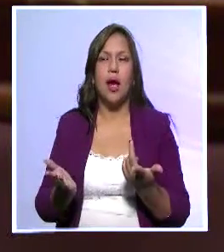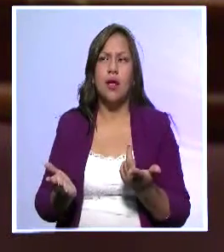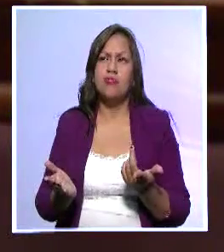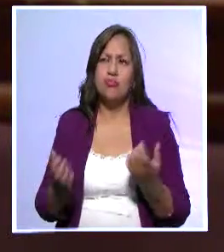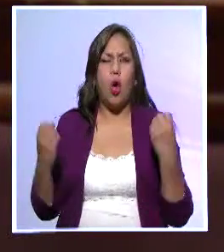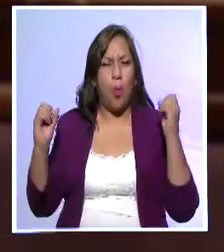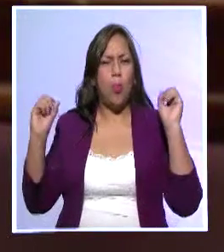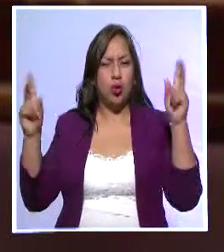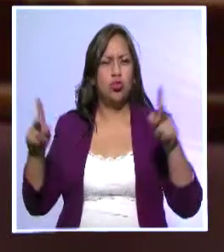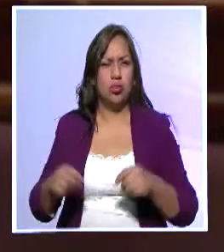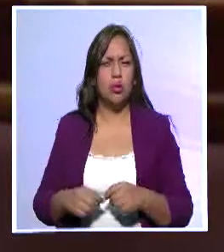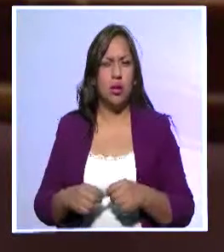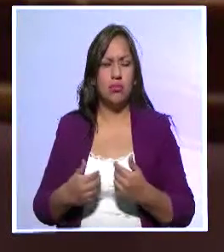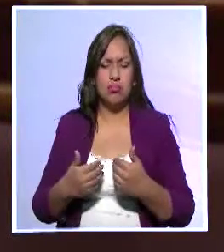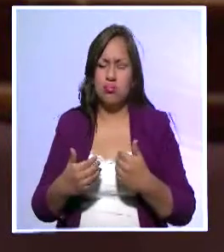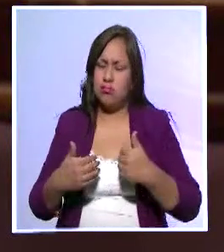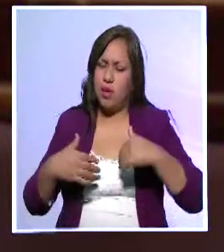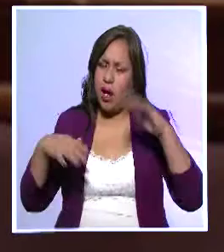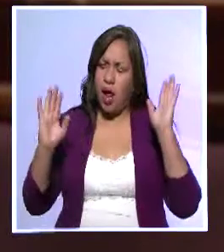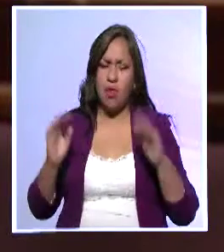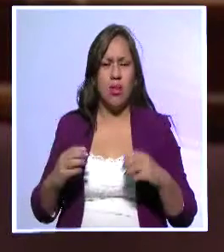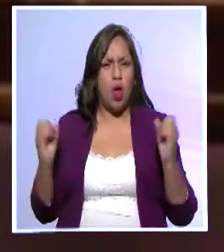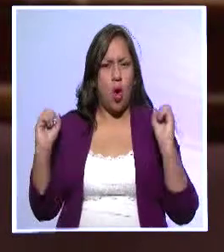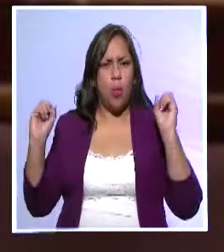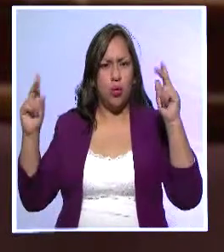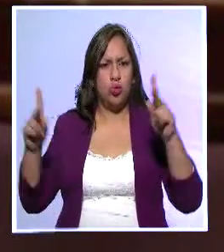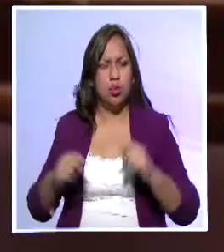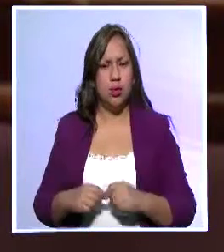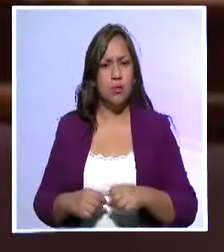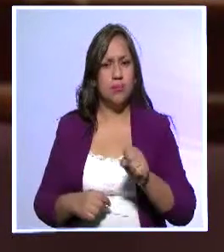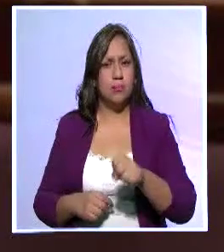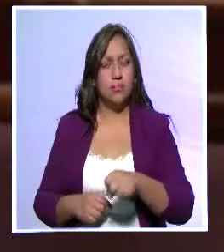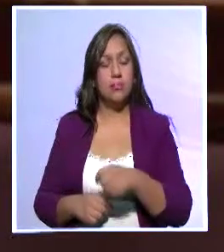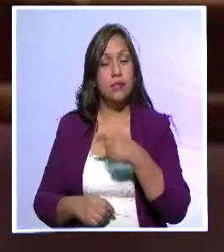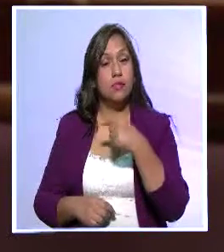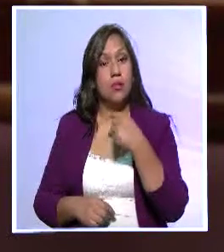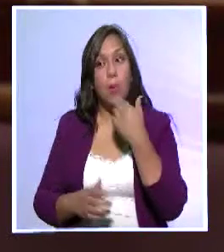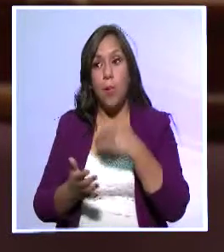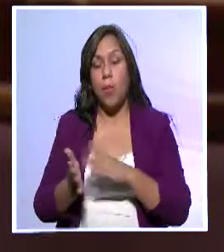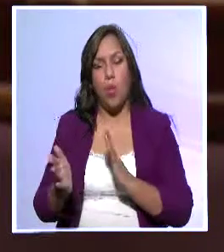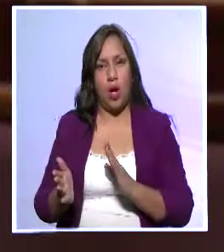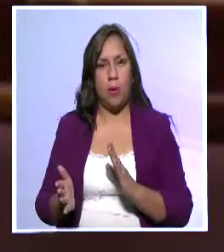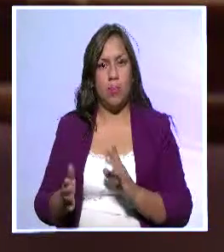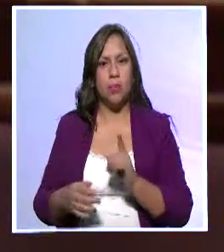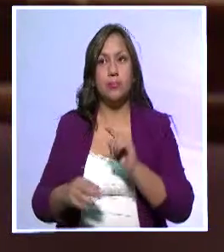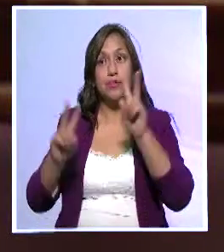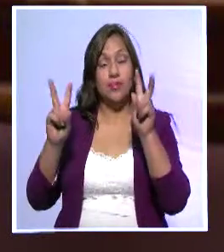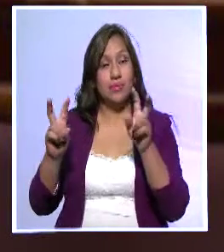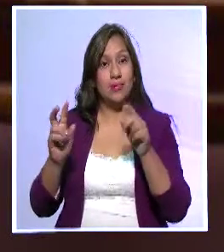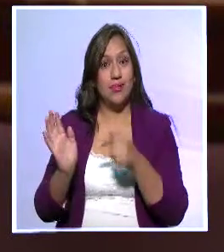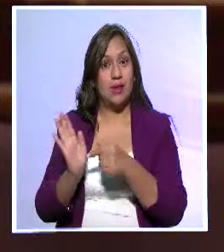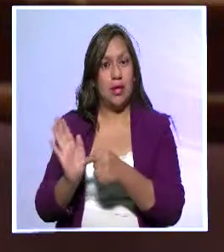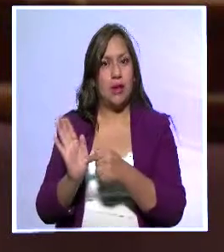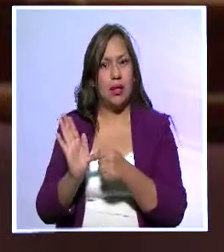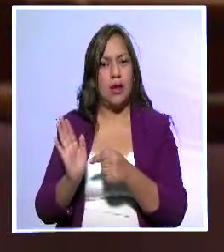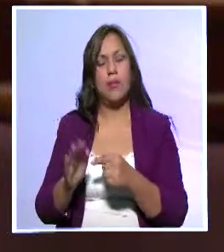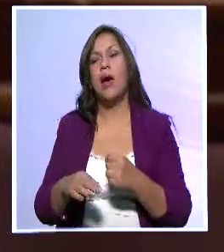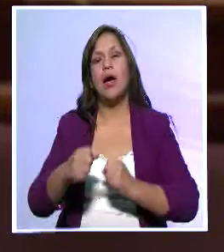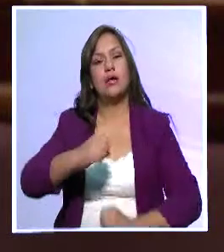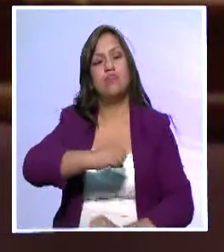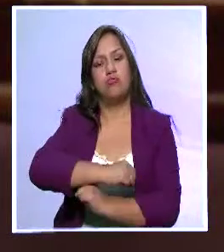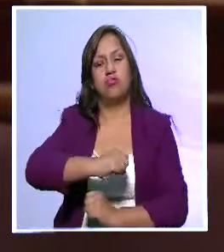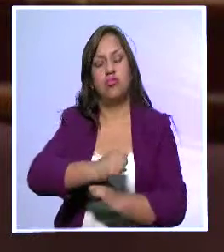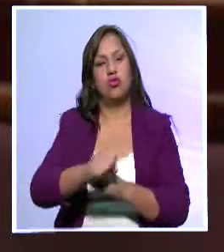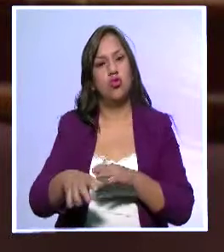hemos trabajado con documentos en formatos, soportes físicos, en lo que se les llama técnicamente en soportes analógicos,